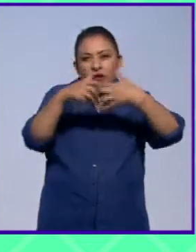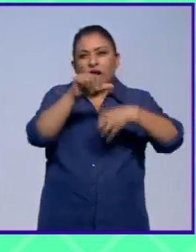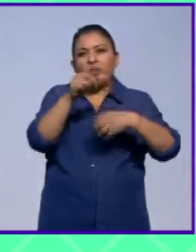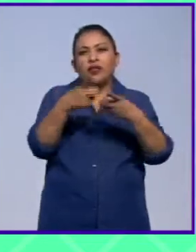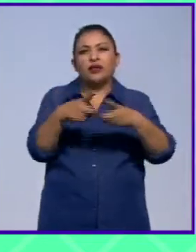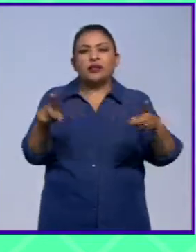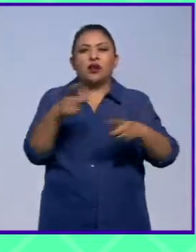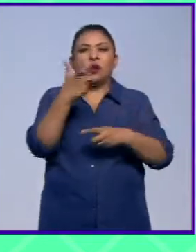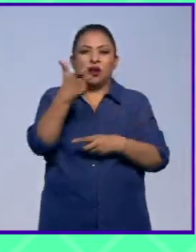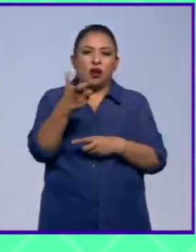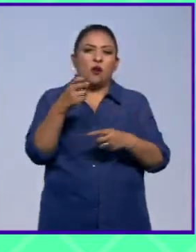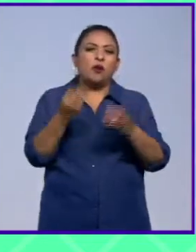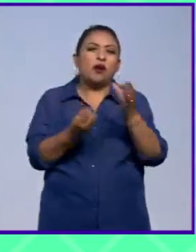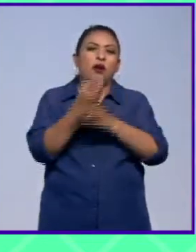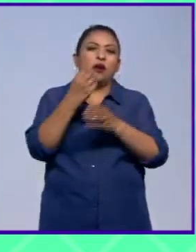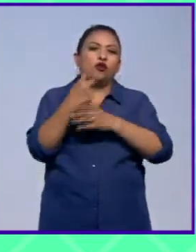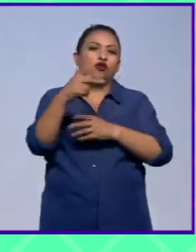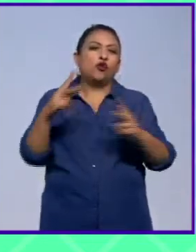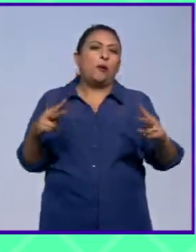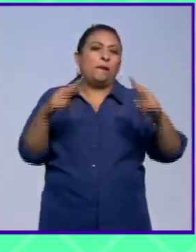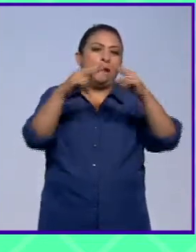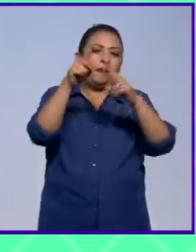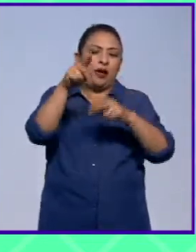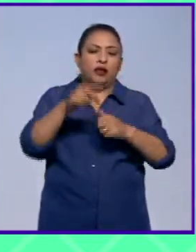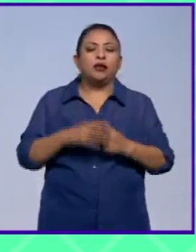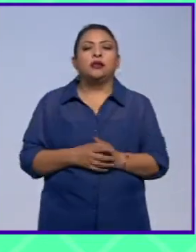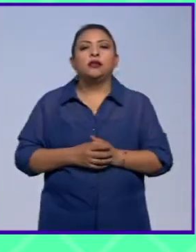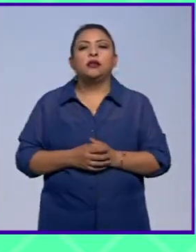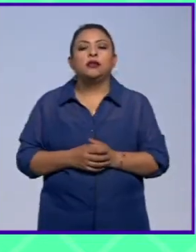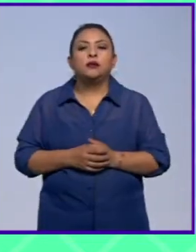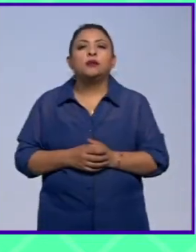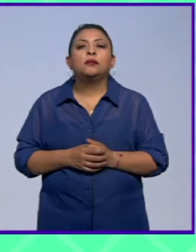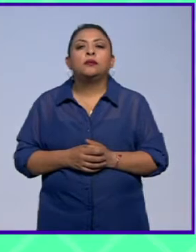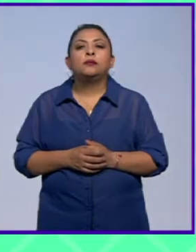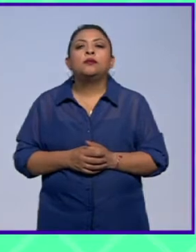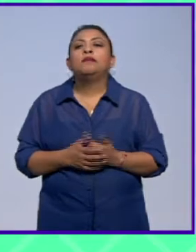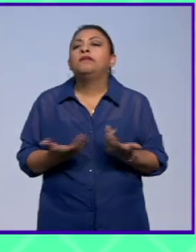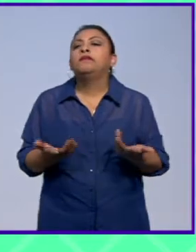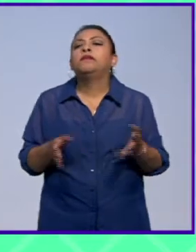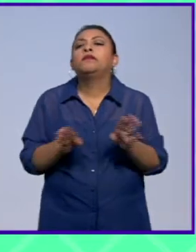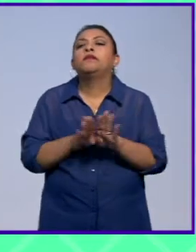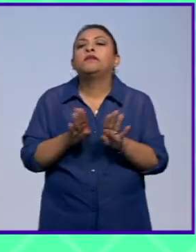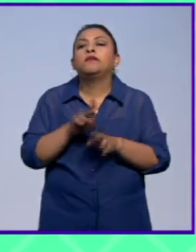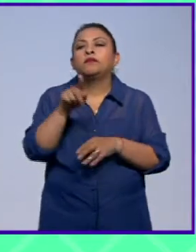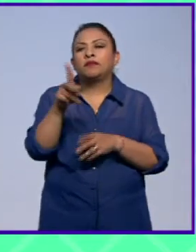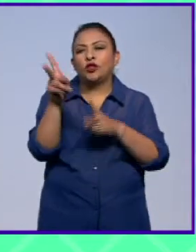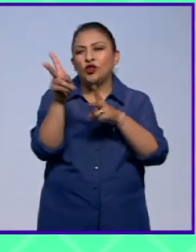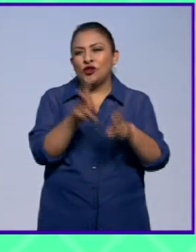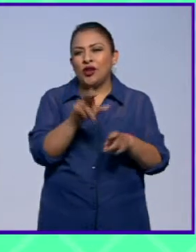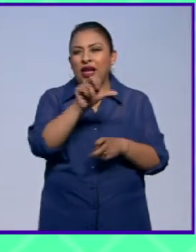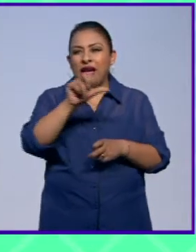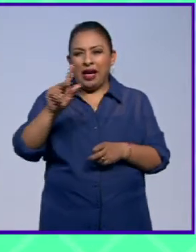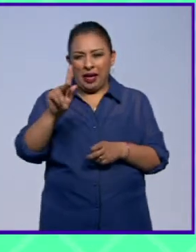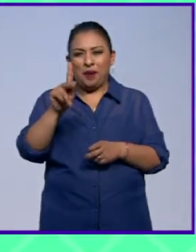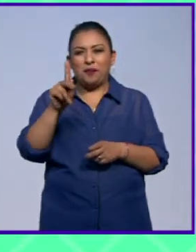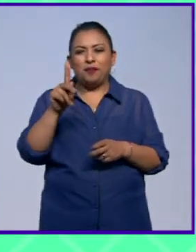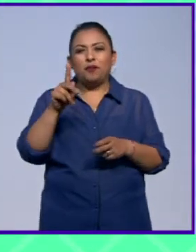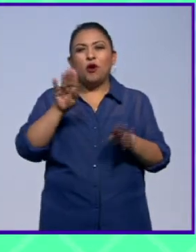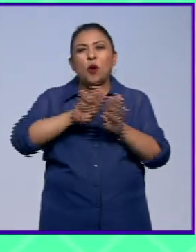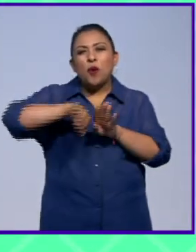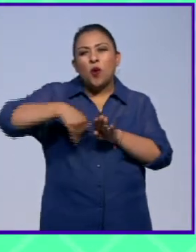desarrollo económico e innovación de parís cómo funcionan las plataformas de incubación pues que